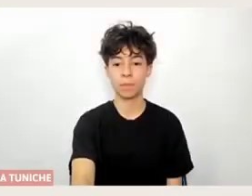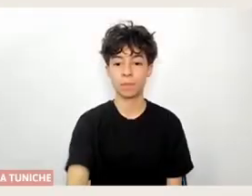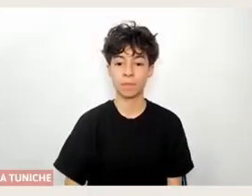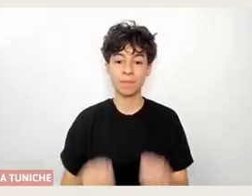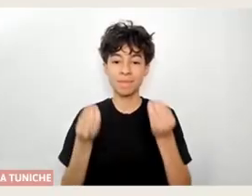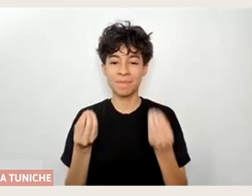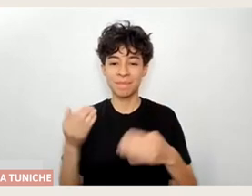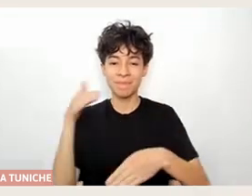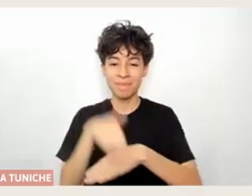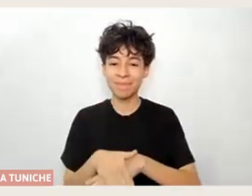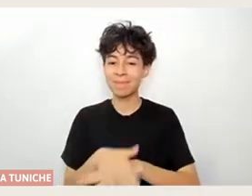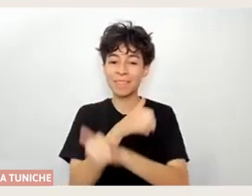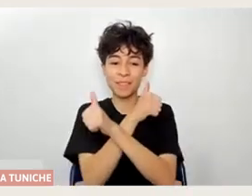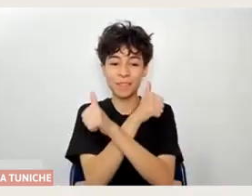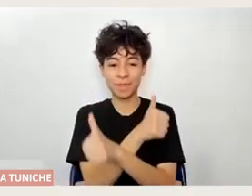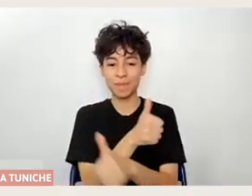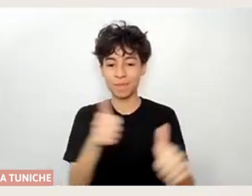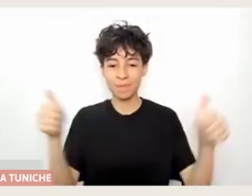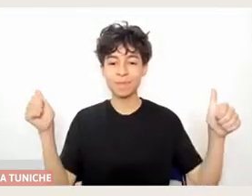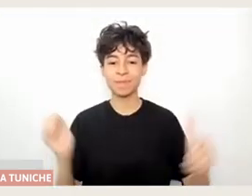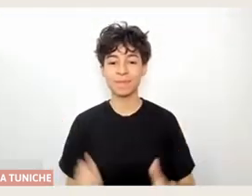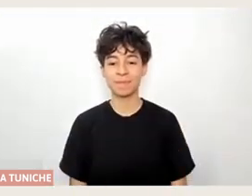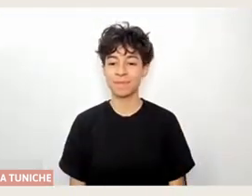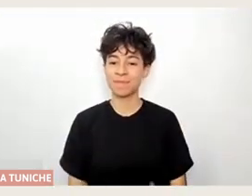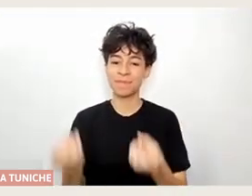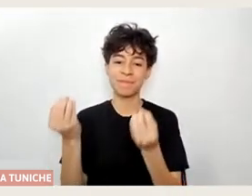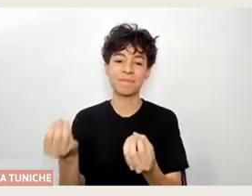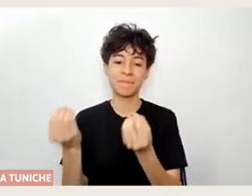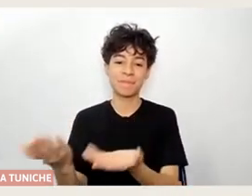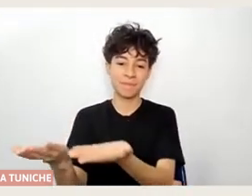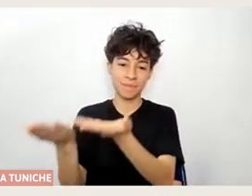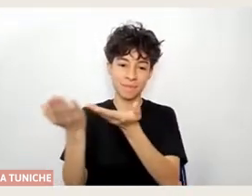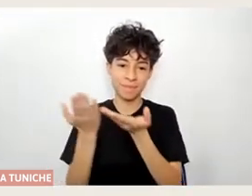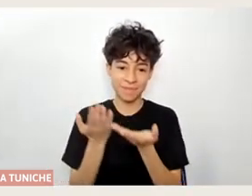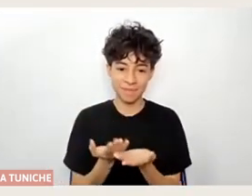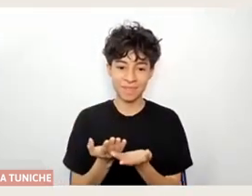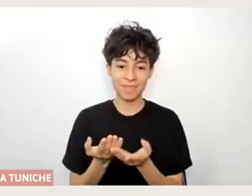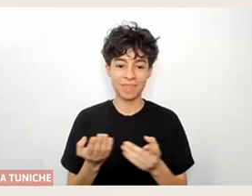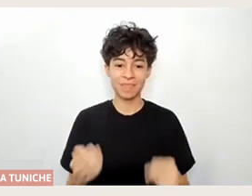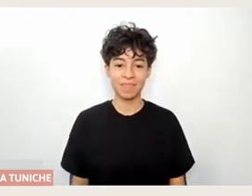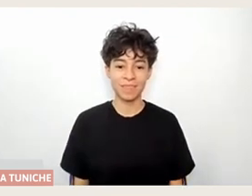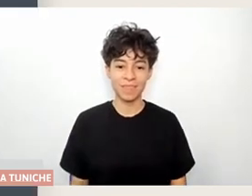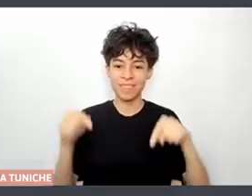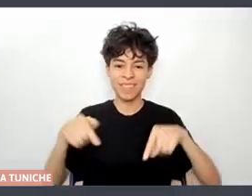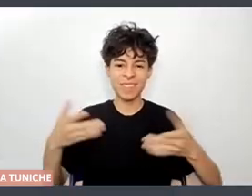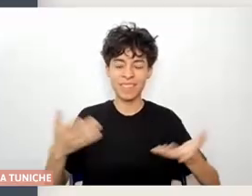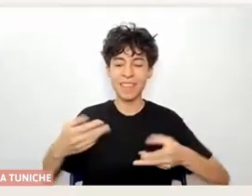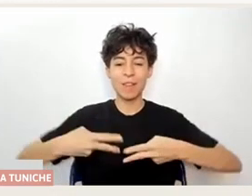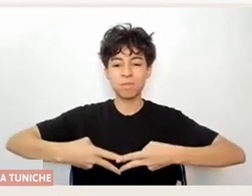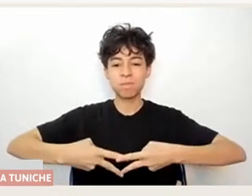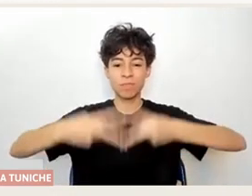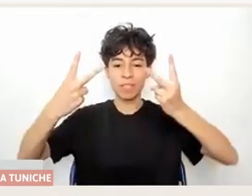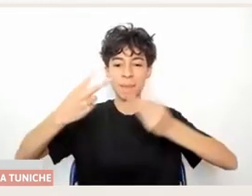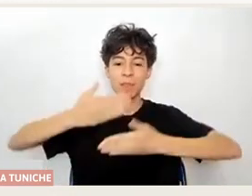Buenas tardes a todos y a todas y a todas. Bienvenidos a este foro acerca del lanzamiento de la página